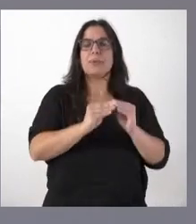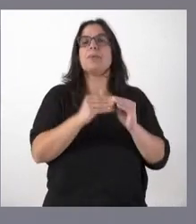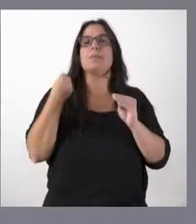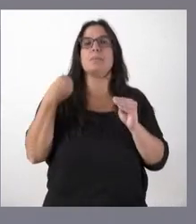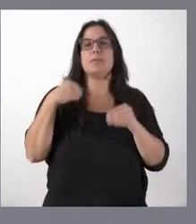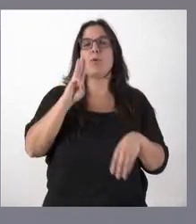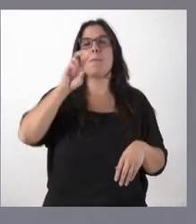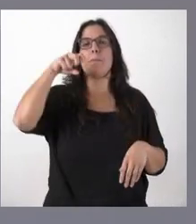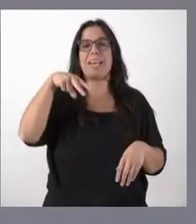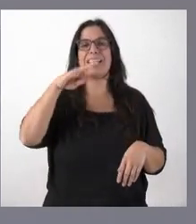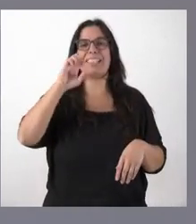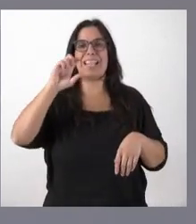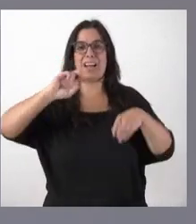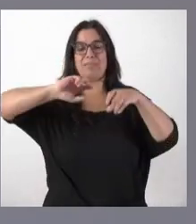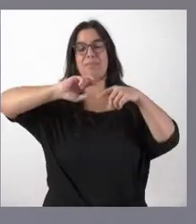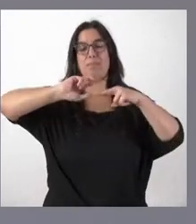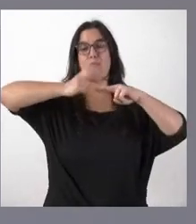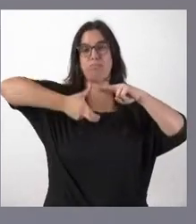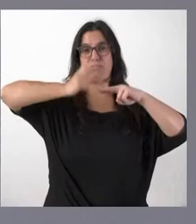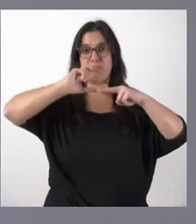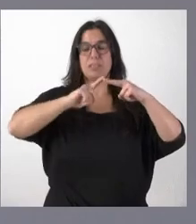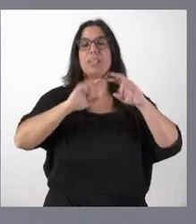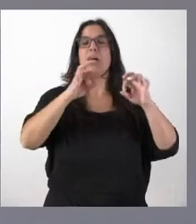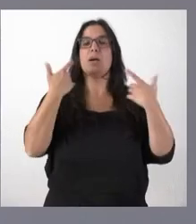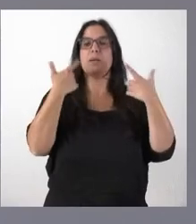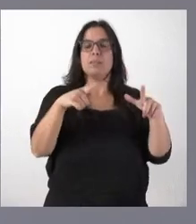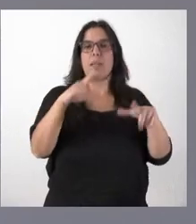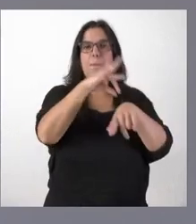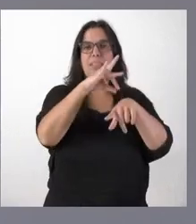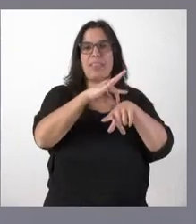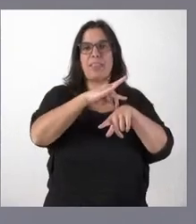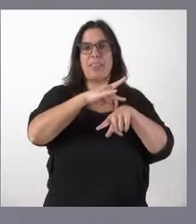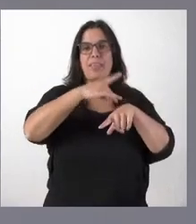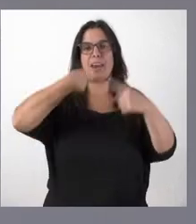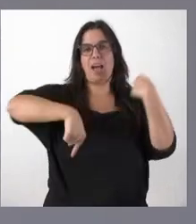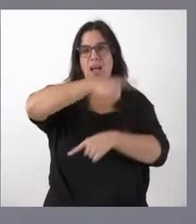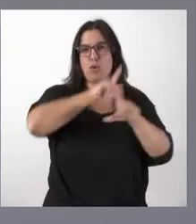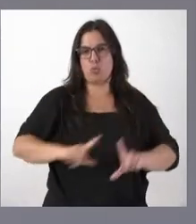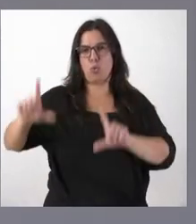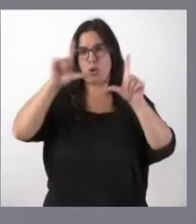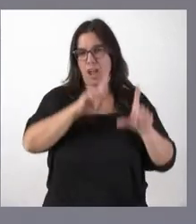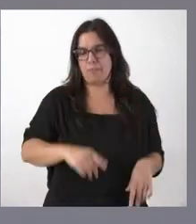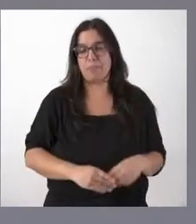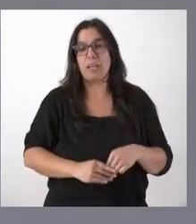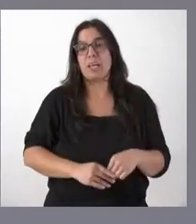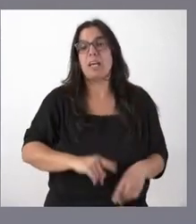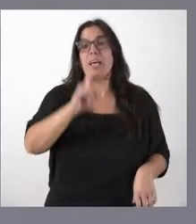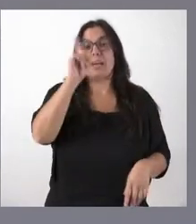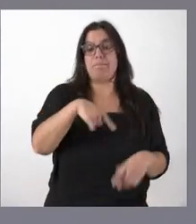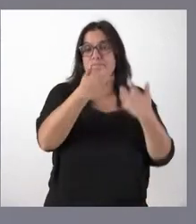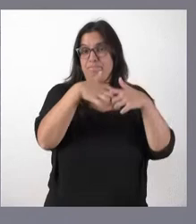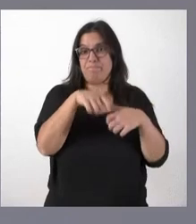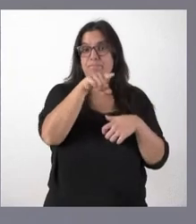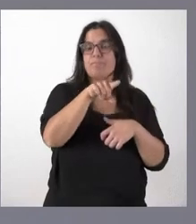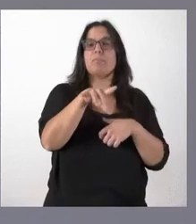y el SPECTAC en la unidad de medicina nuclear, que han sido adquiridos estos instrumentos, estas instalaciones con